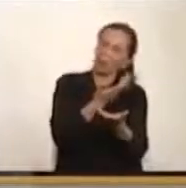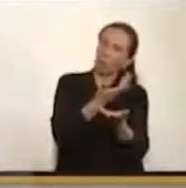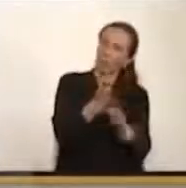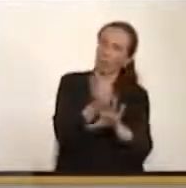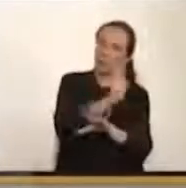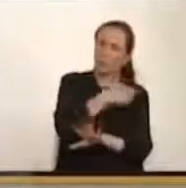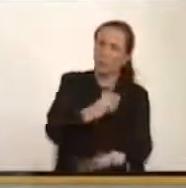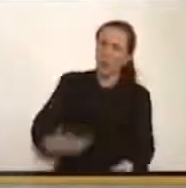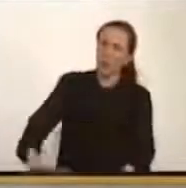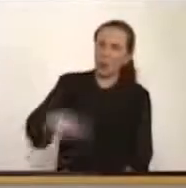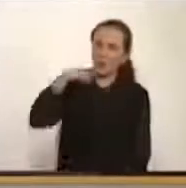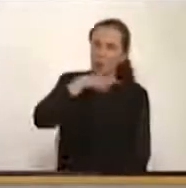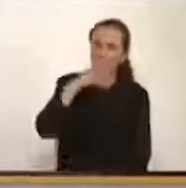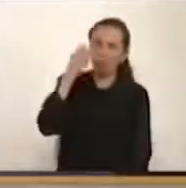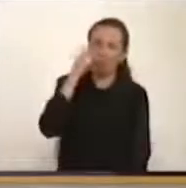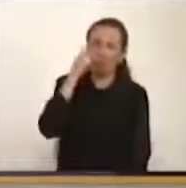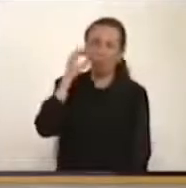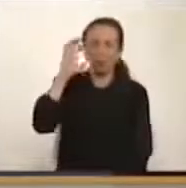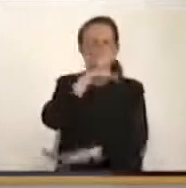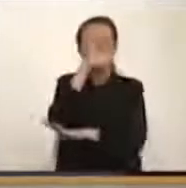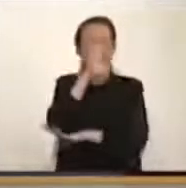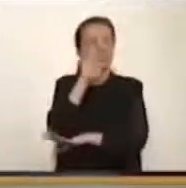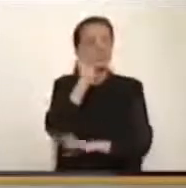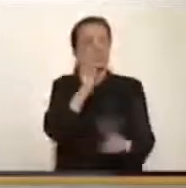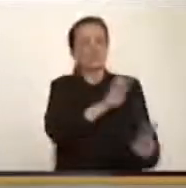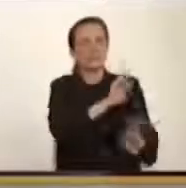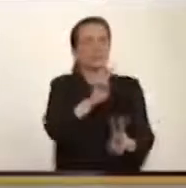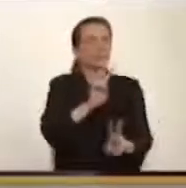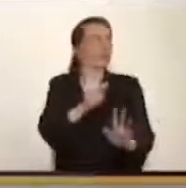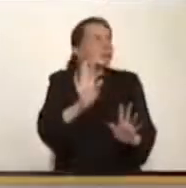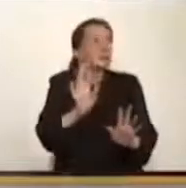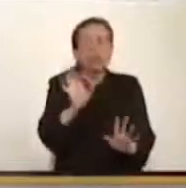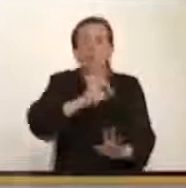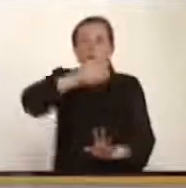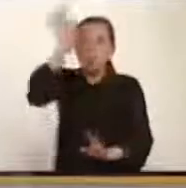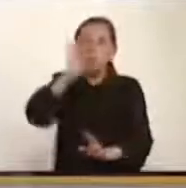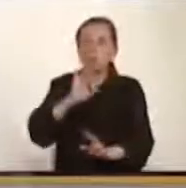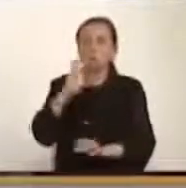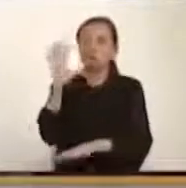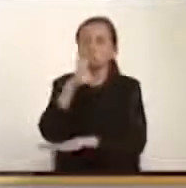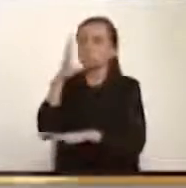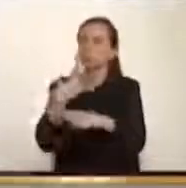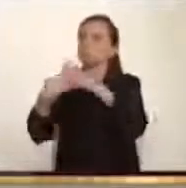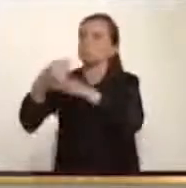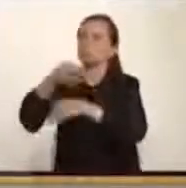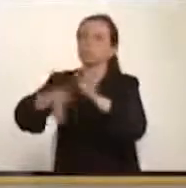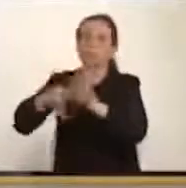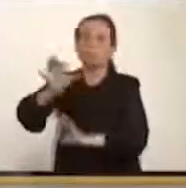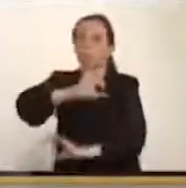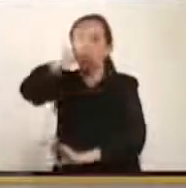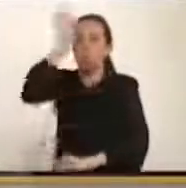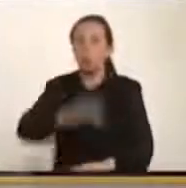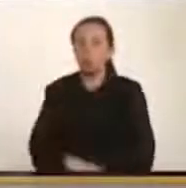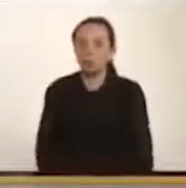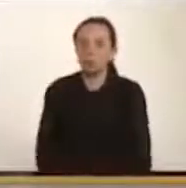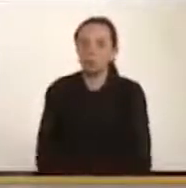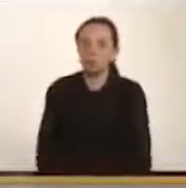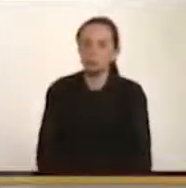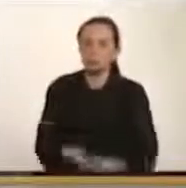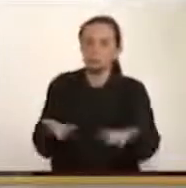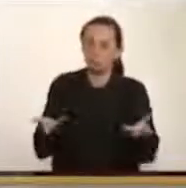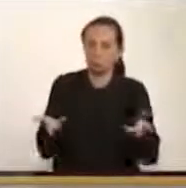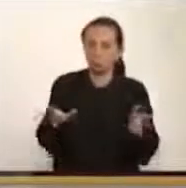Duque, Colombia va a quedar condenada a no tener extradición. Podrán haber diferentes